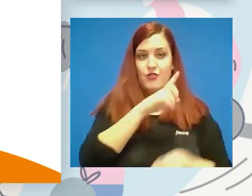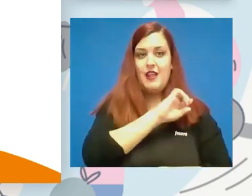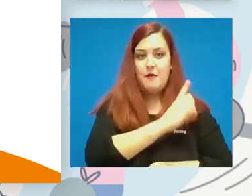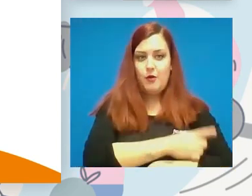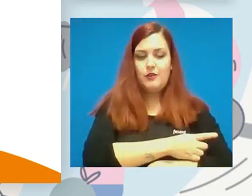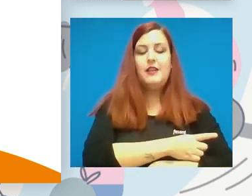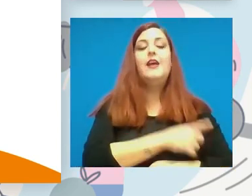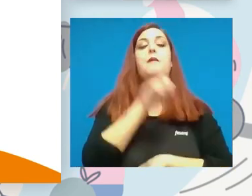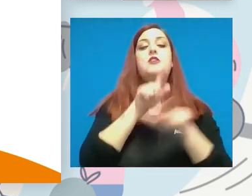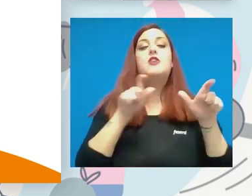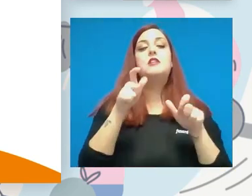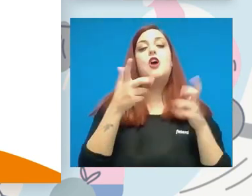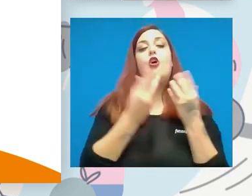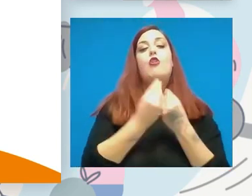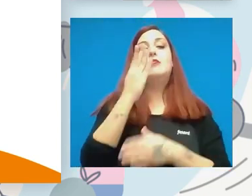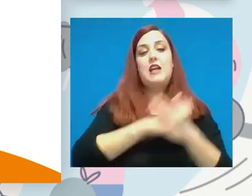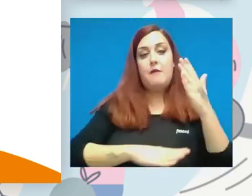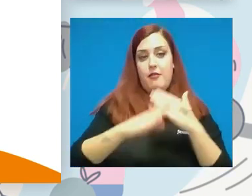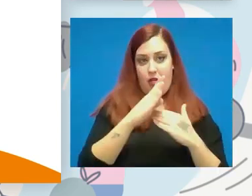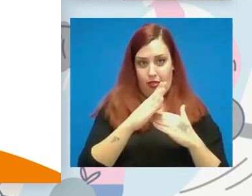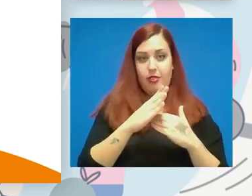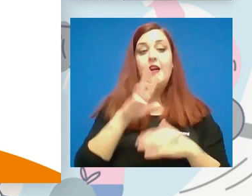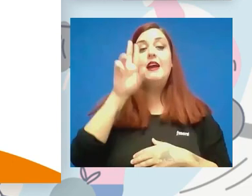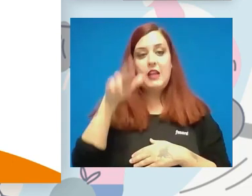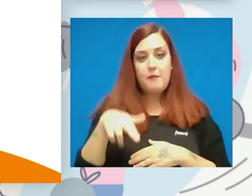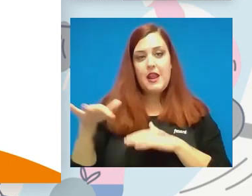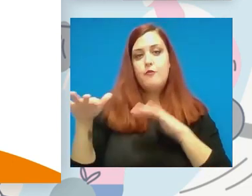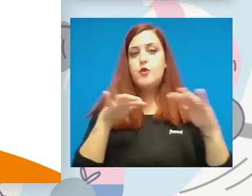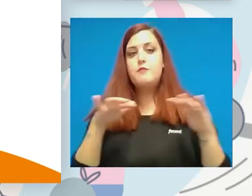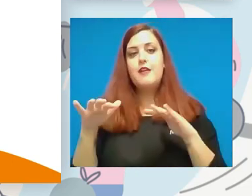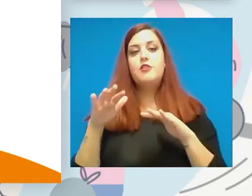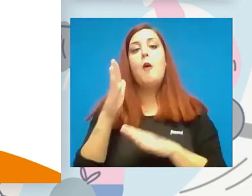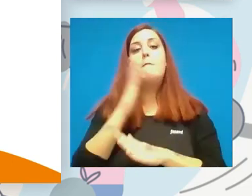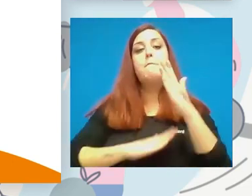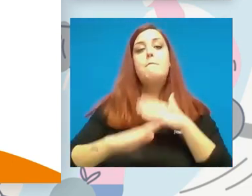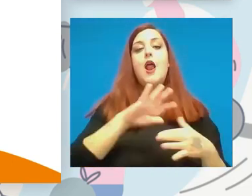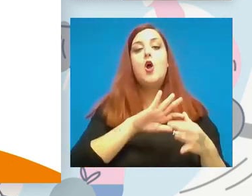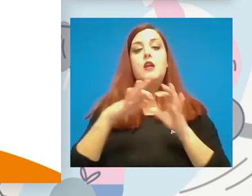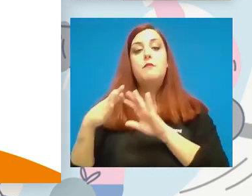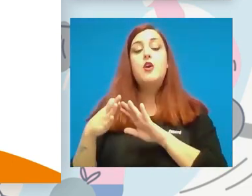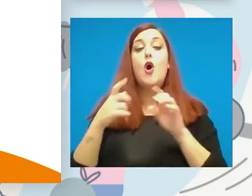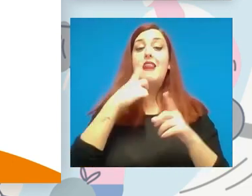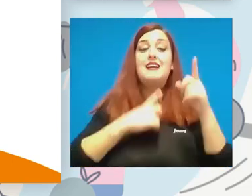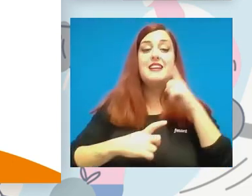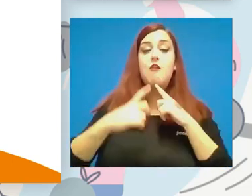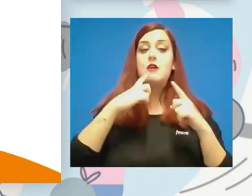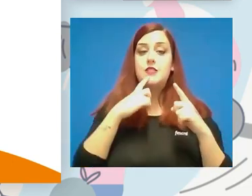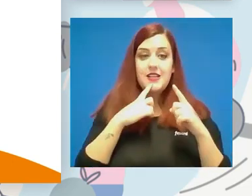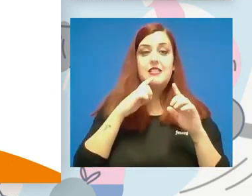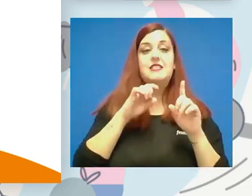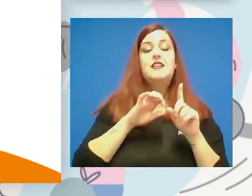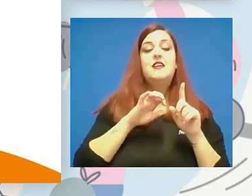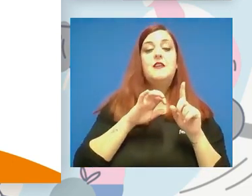de personas con discapacidad y el movimiento paralímpico. Según las encuestas del Instituto Nacional de Estadística, el deporte es la actividad de ocio más